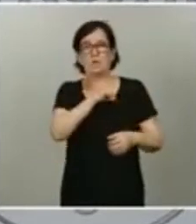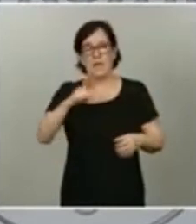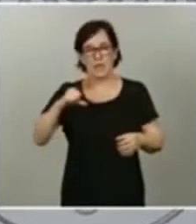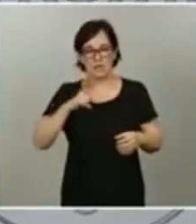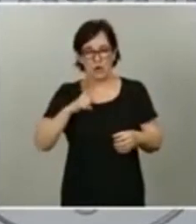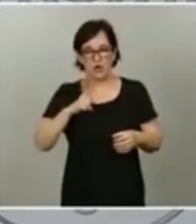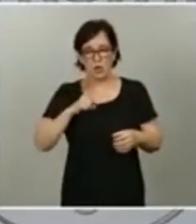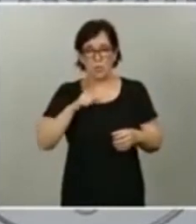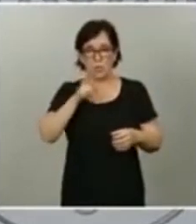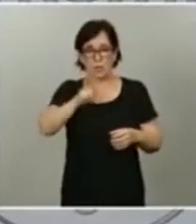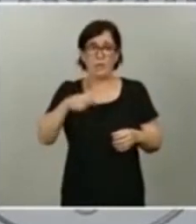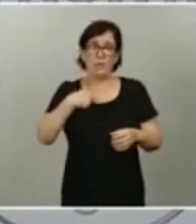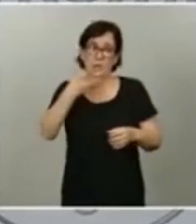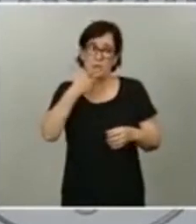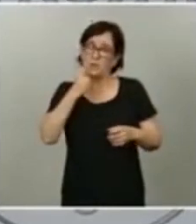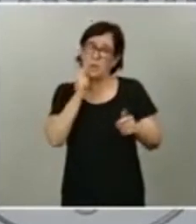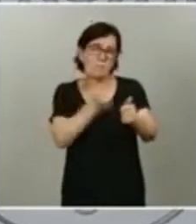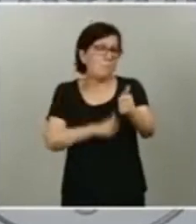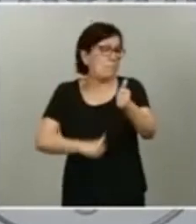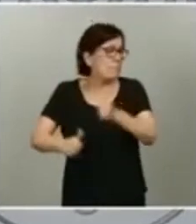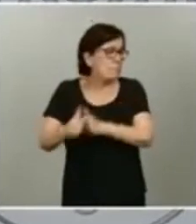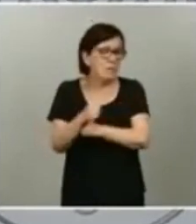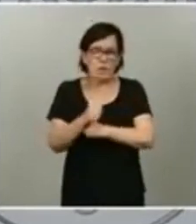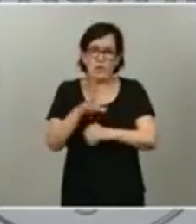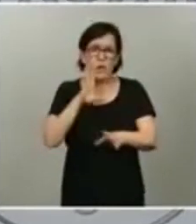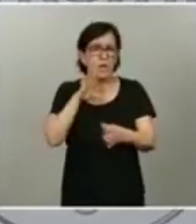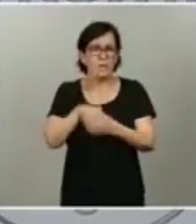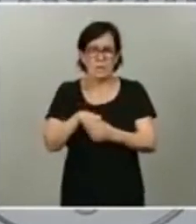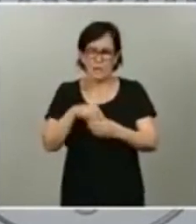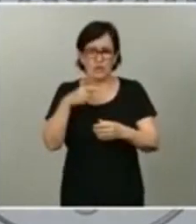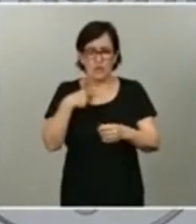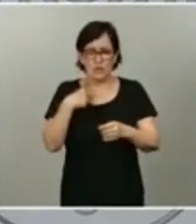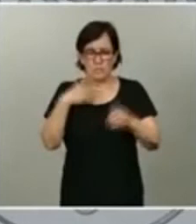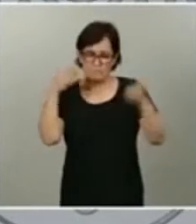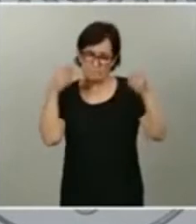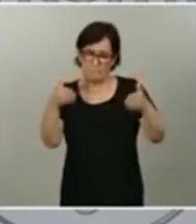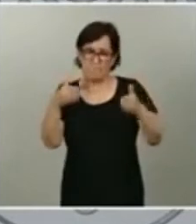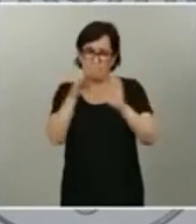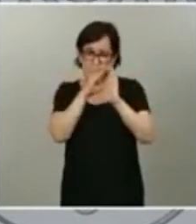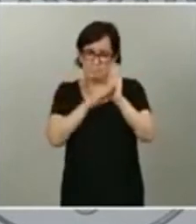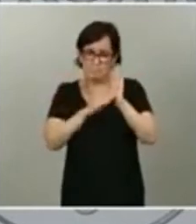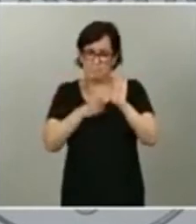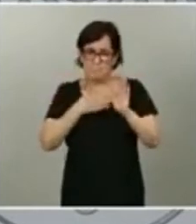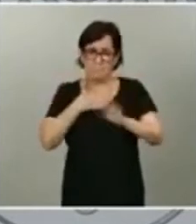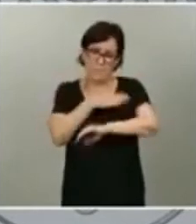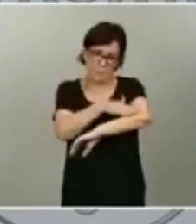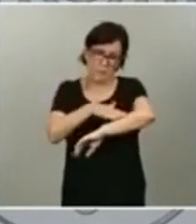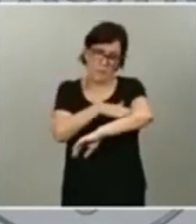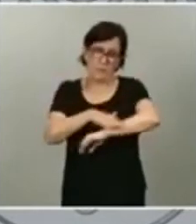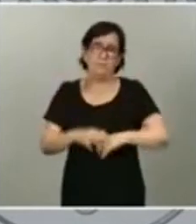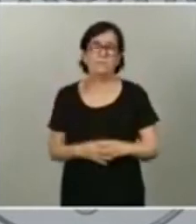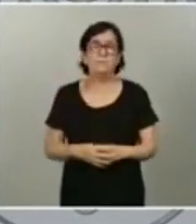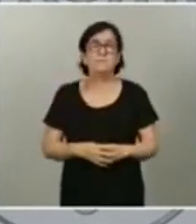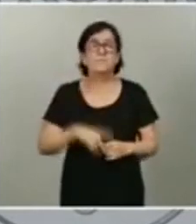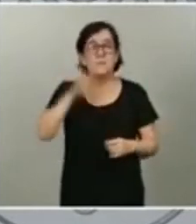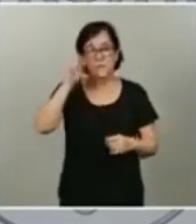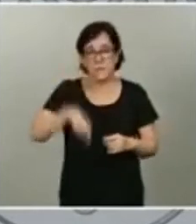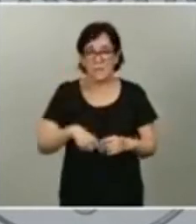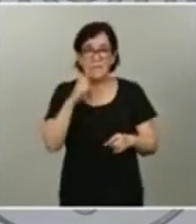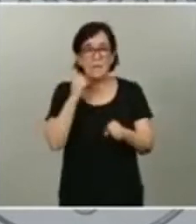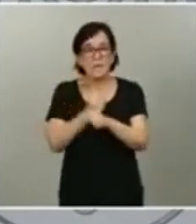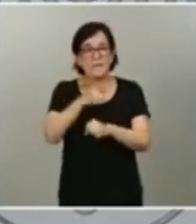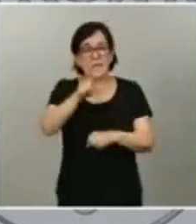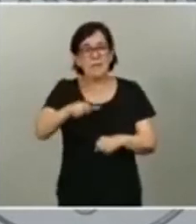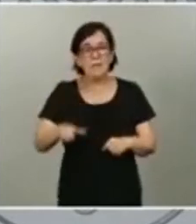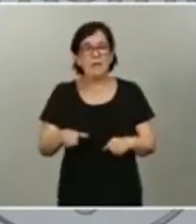ustedes conocen, es prioritario dentro de las actuaciones que desarrolla este Ejecutivo. También, aquellos trabajadores que